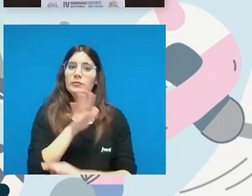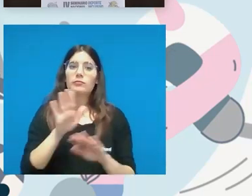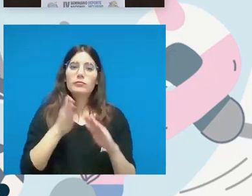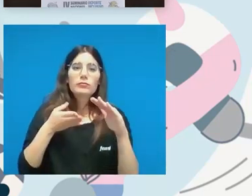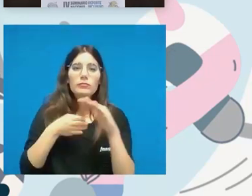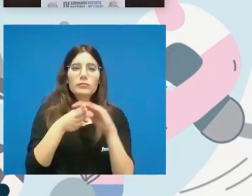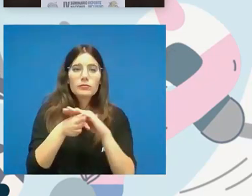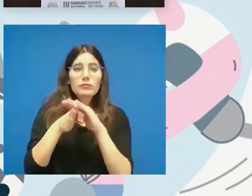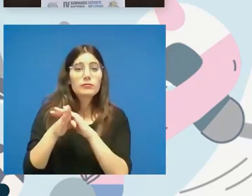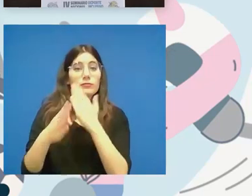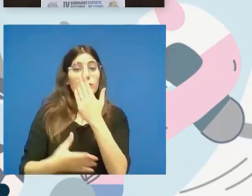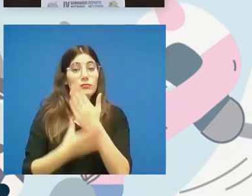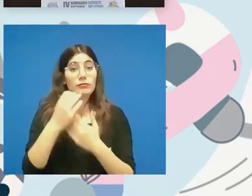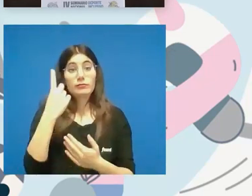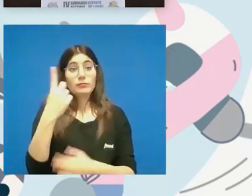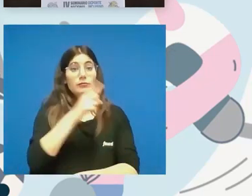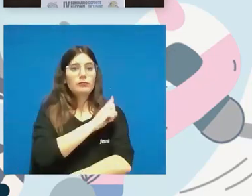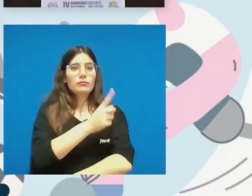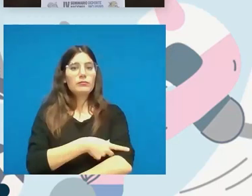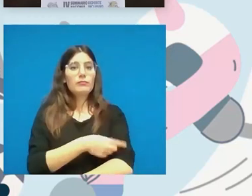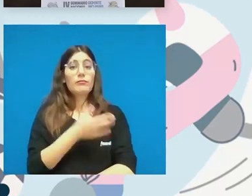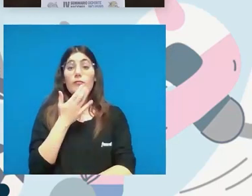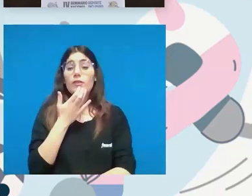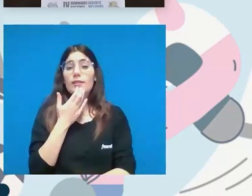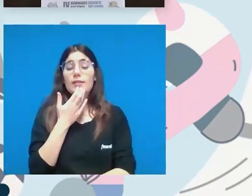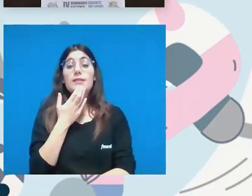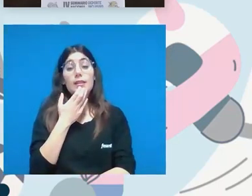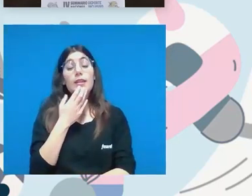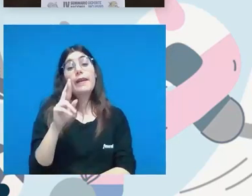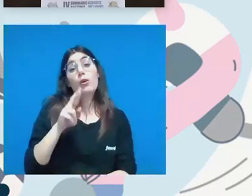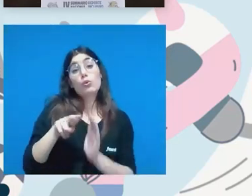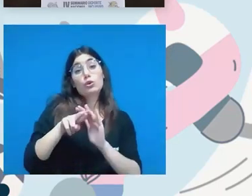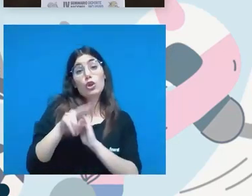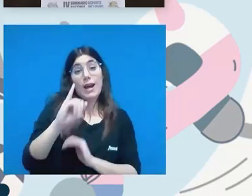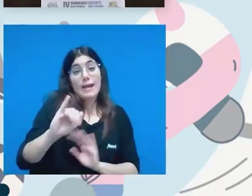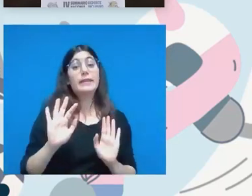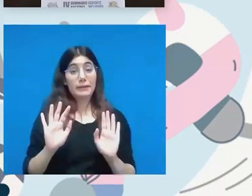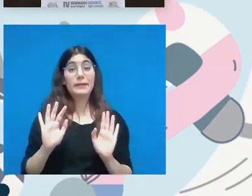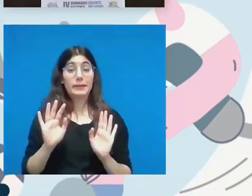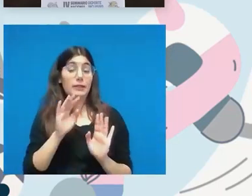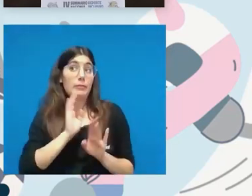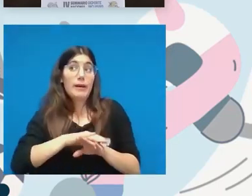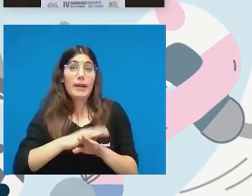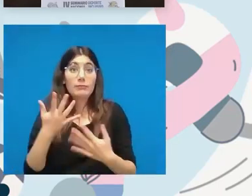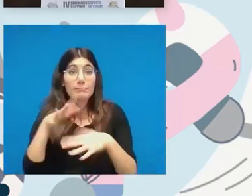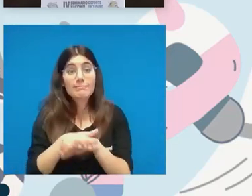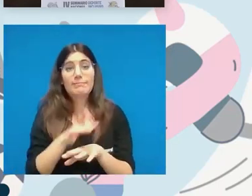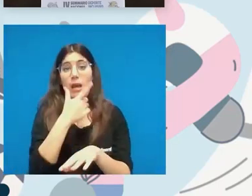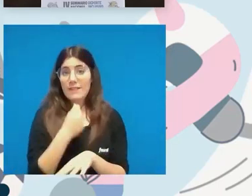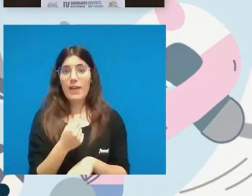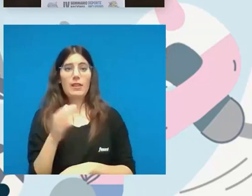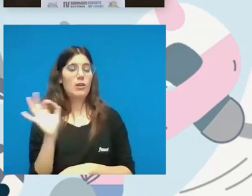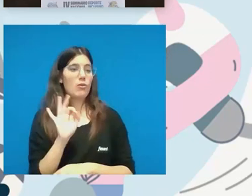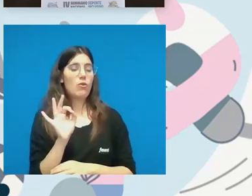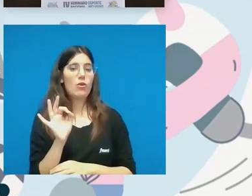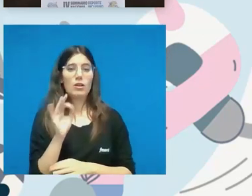a las federaciones unideportivas aquellos que tengan más posibilidades de integración de inclusión y de